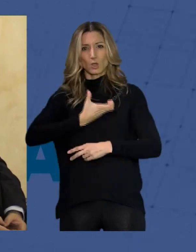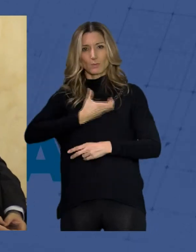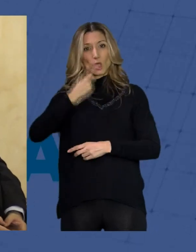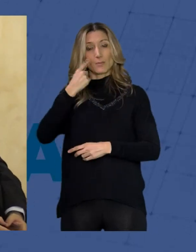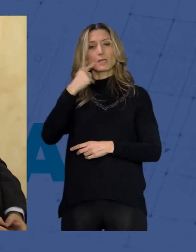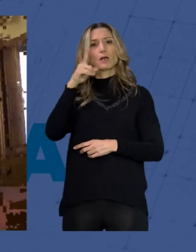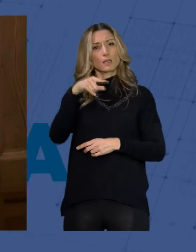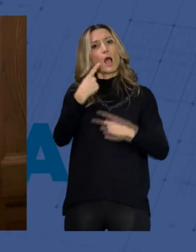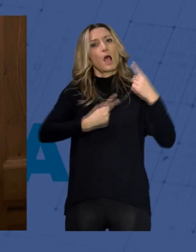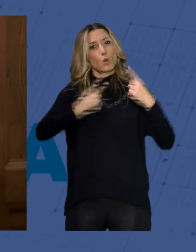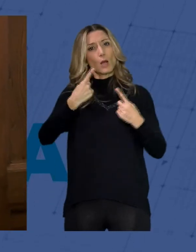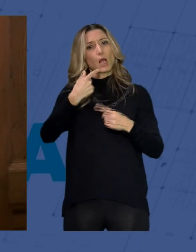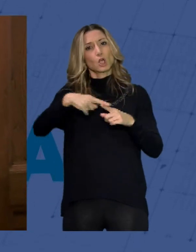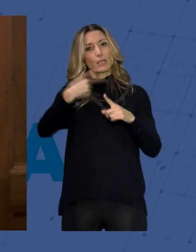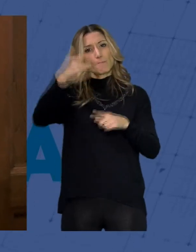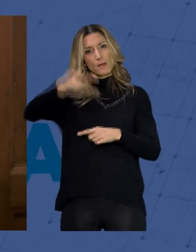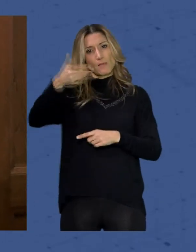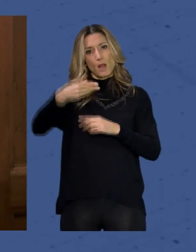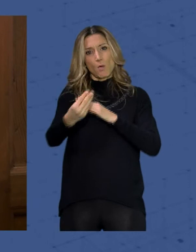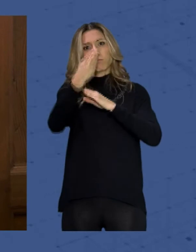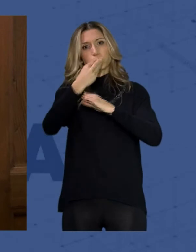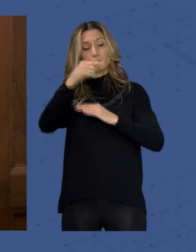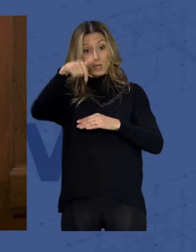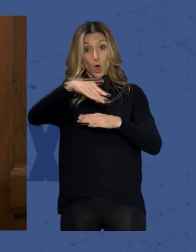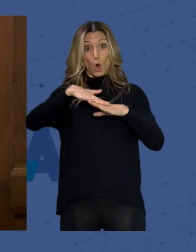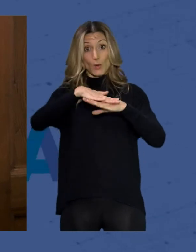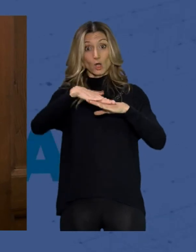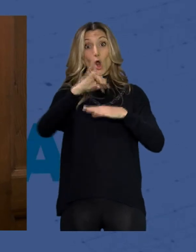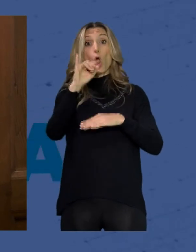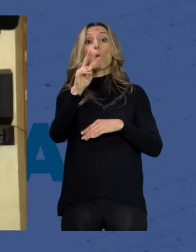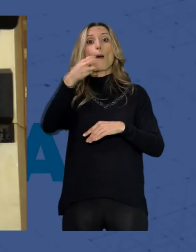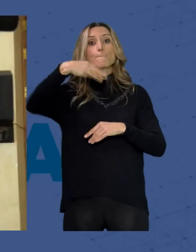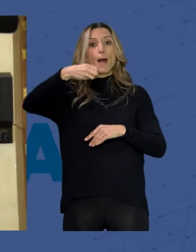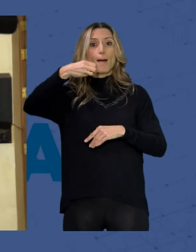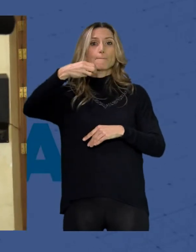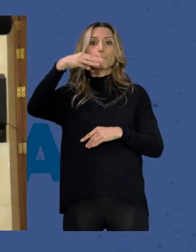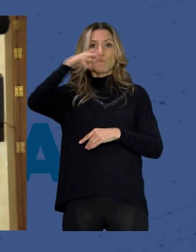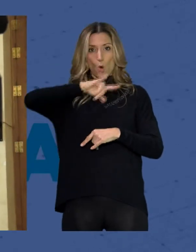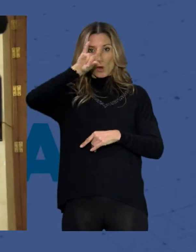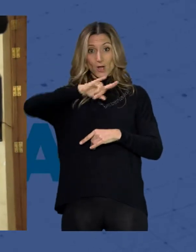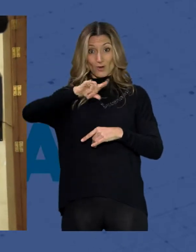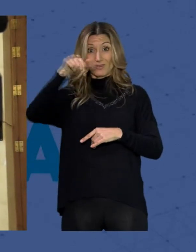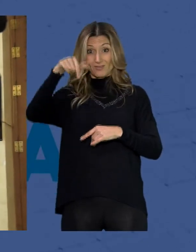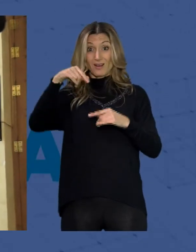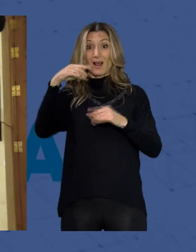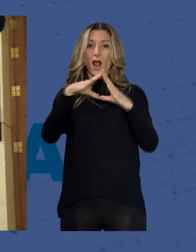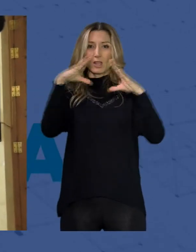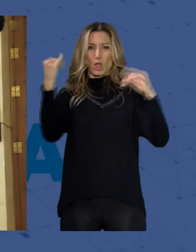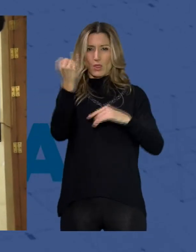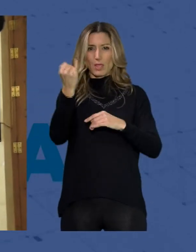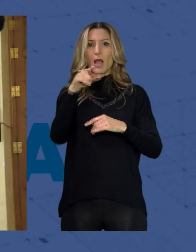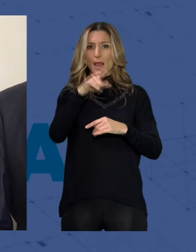son algunas de las principales actuaciones que el gobierno de Juanma Moreno quiere ejecutar en la provincia el próximo año siguen en marcha